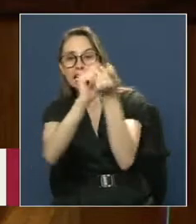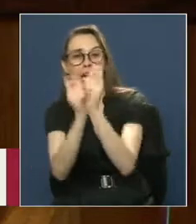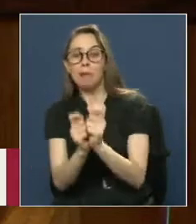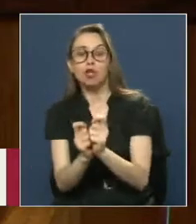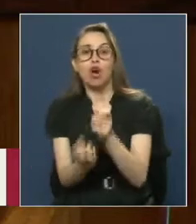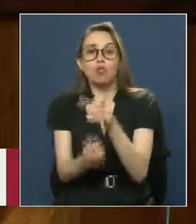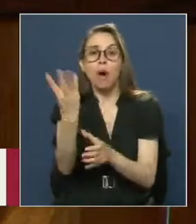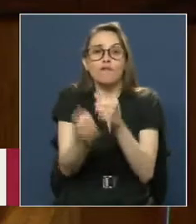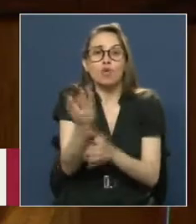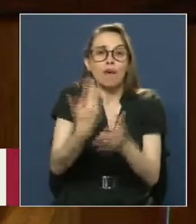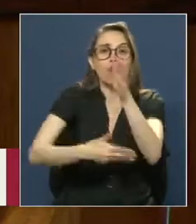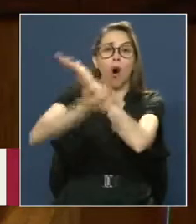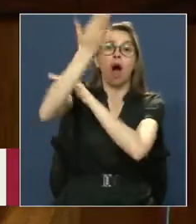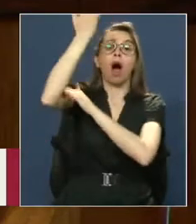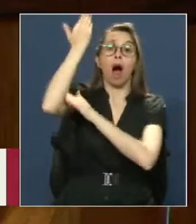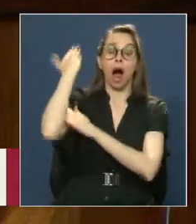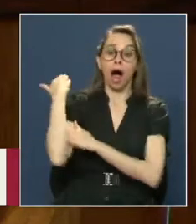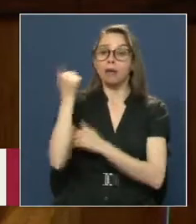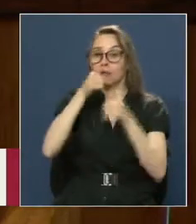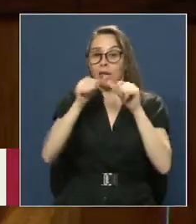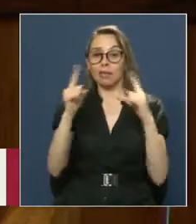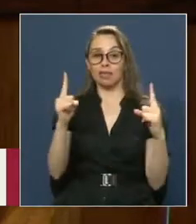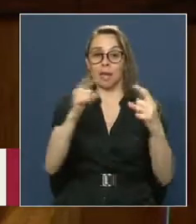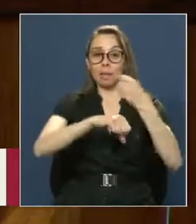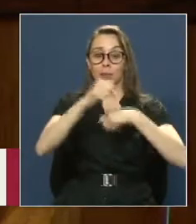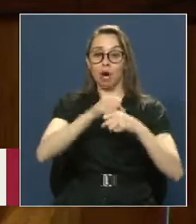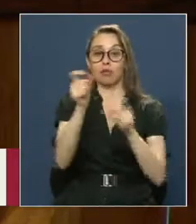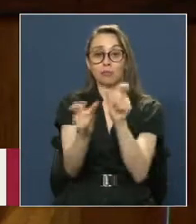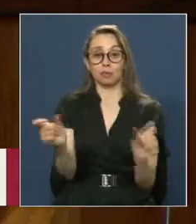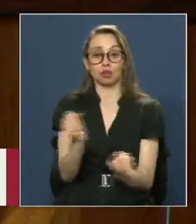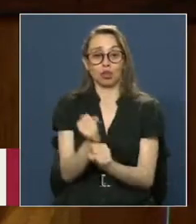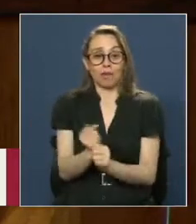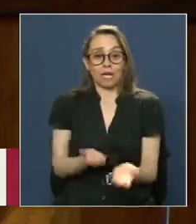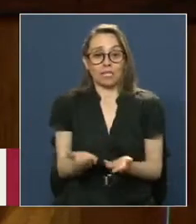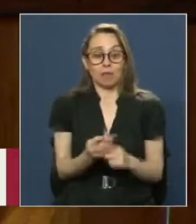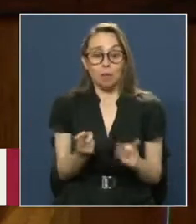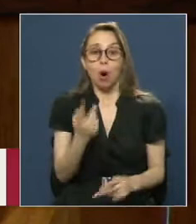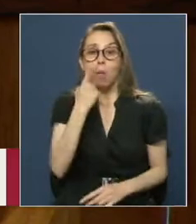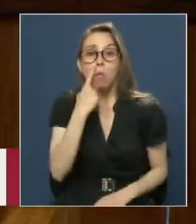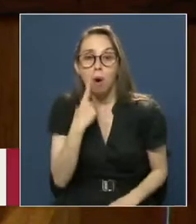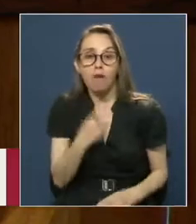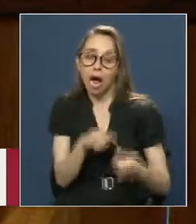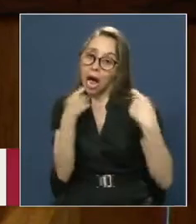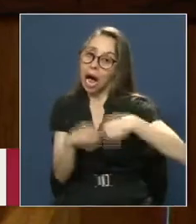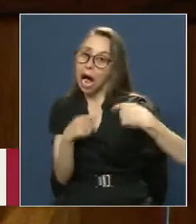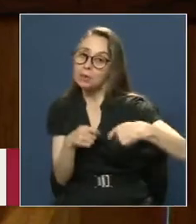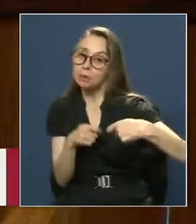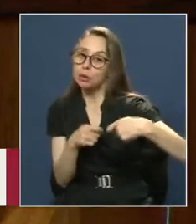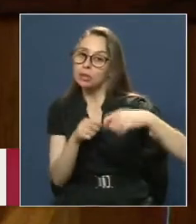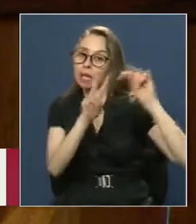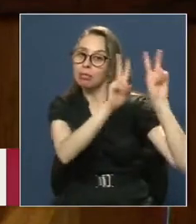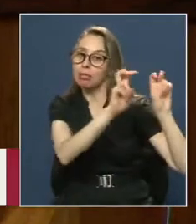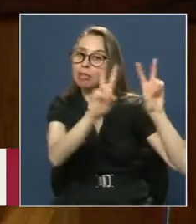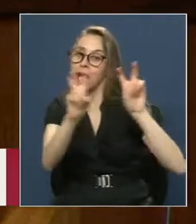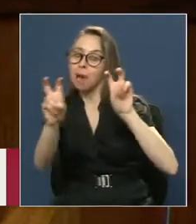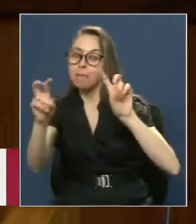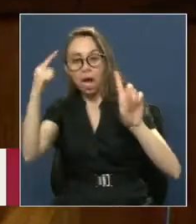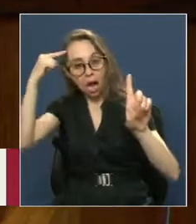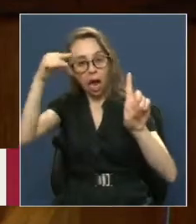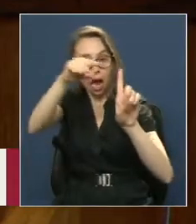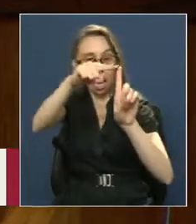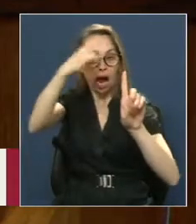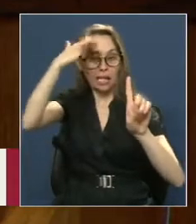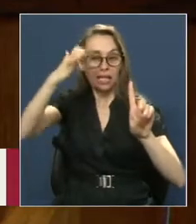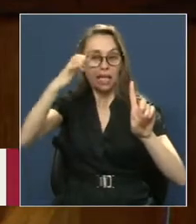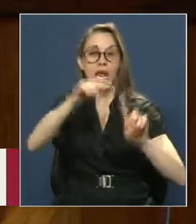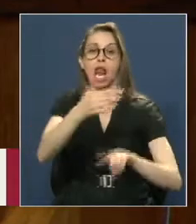Un periodo Que demandó Servidores públicos Dispuestos a experimentar A apostar En algunos casos Por aquello Que creían Que